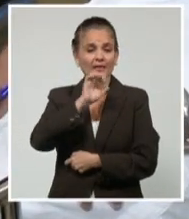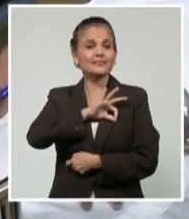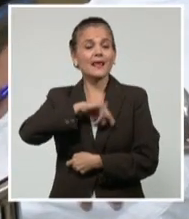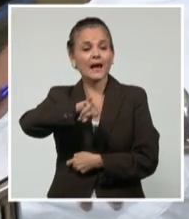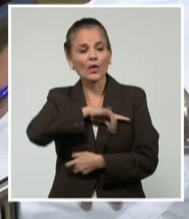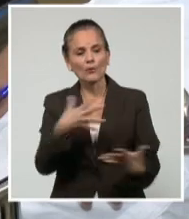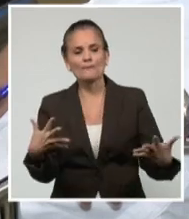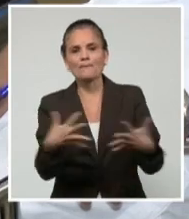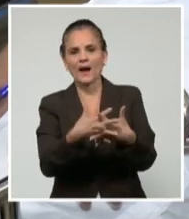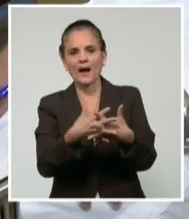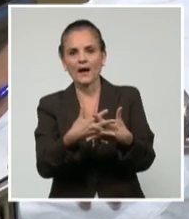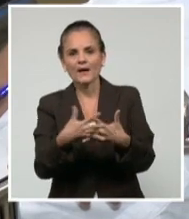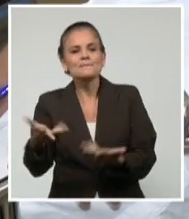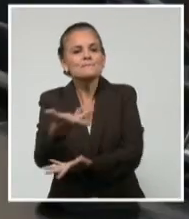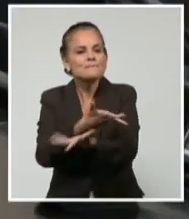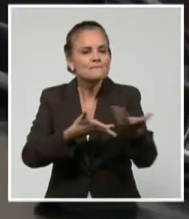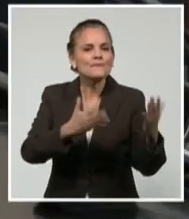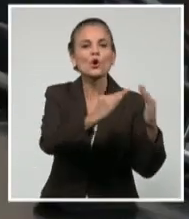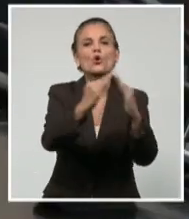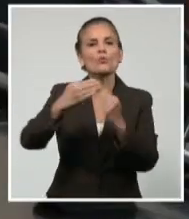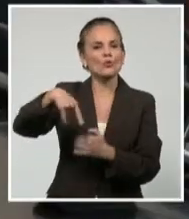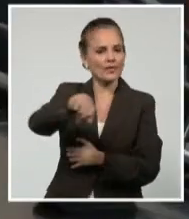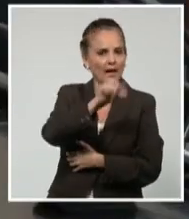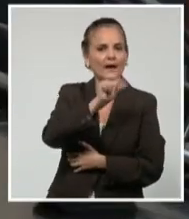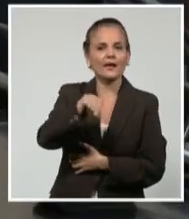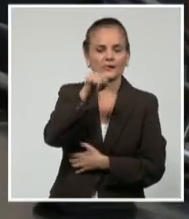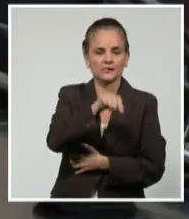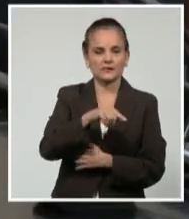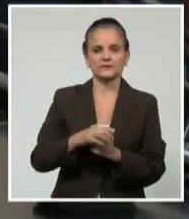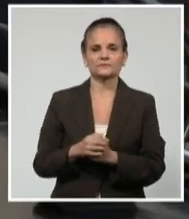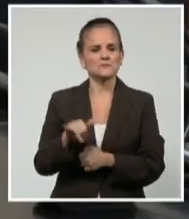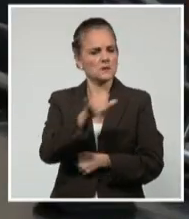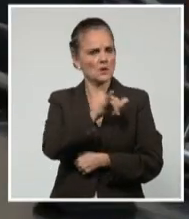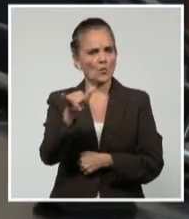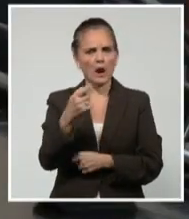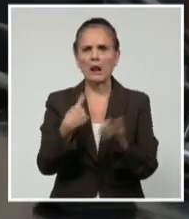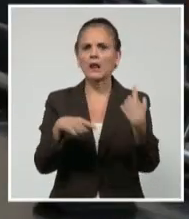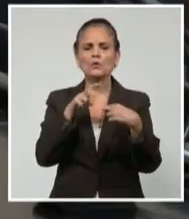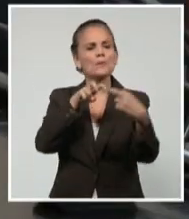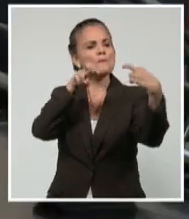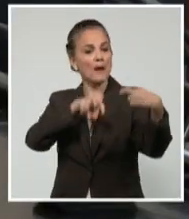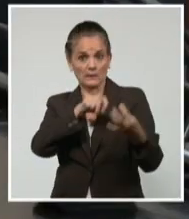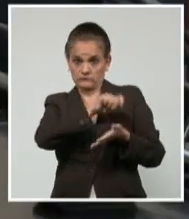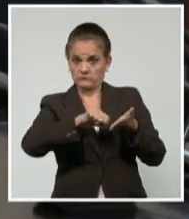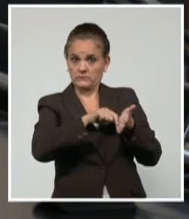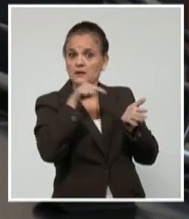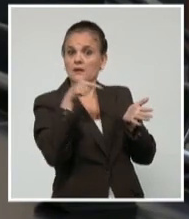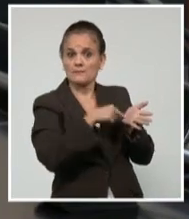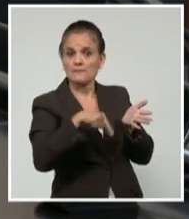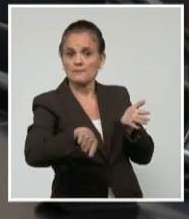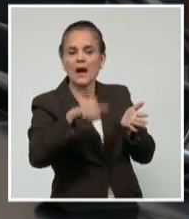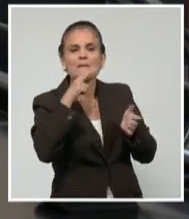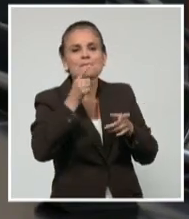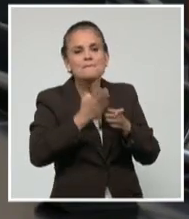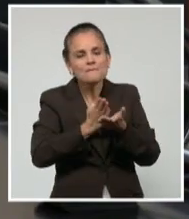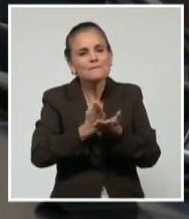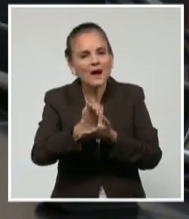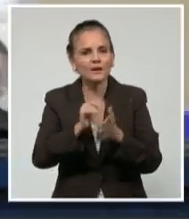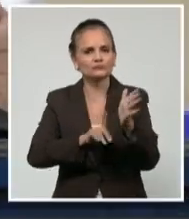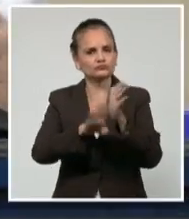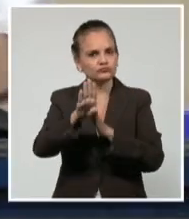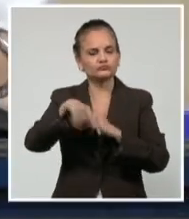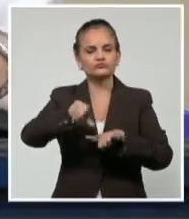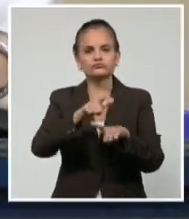electores. En este sentido, los delegados, además de los despachos que les corresponde realizar, incrementarán sus intercambios con la población,